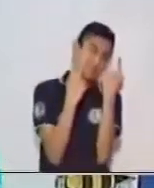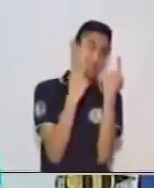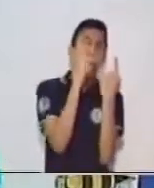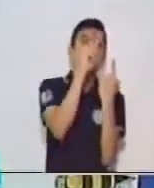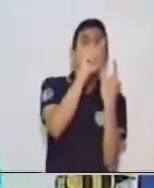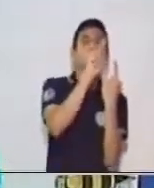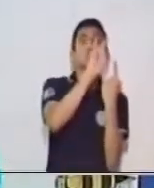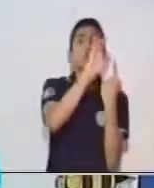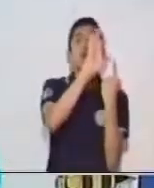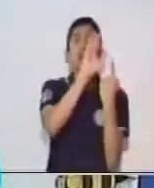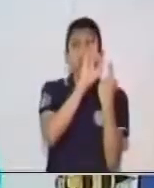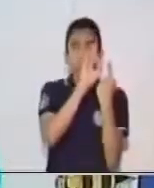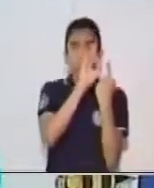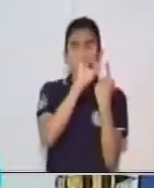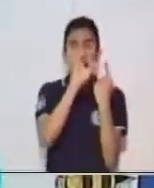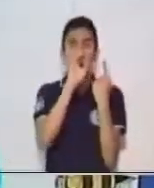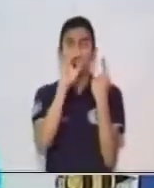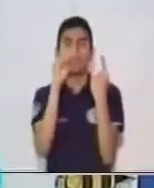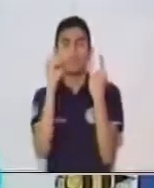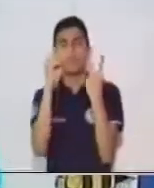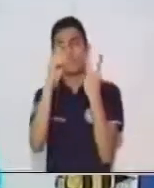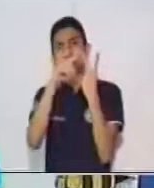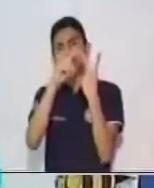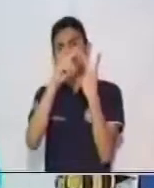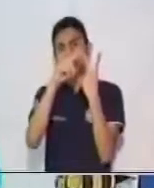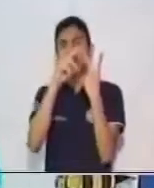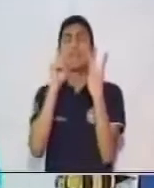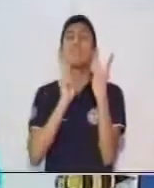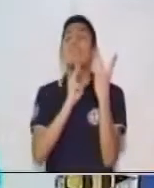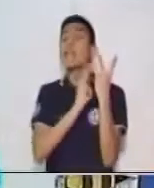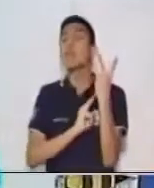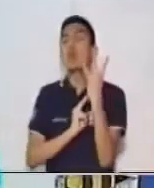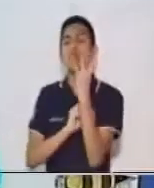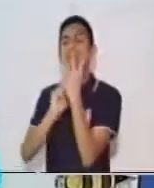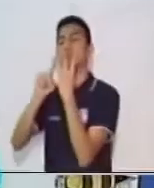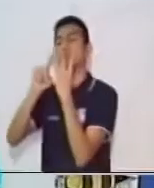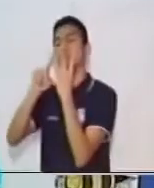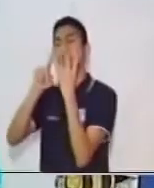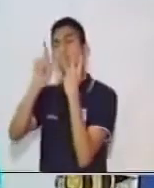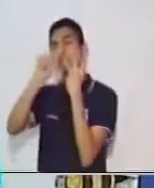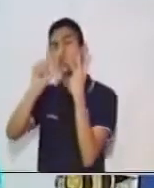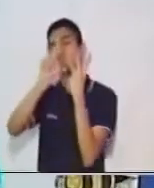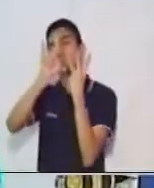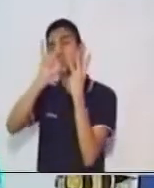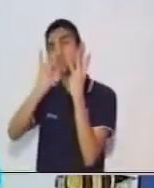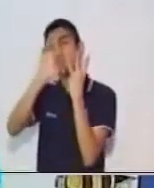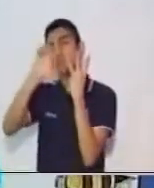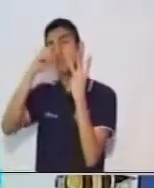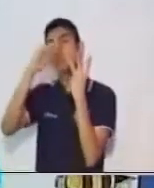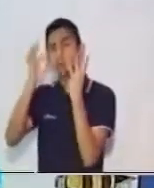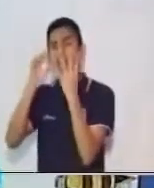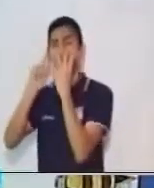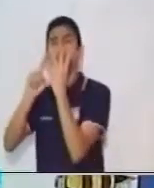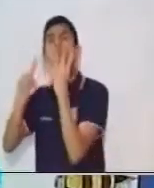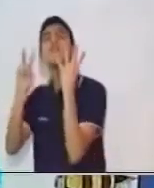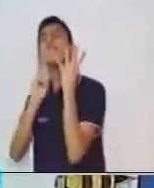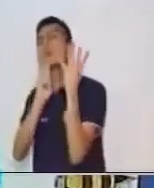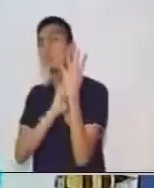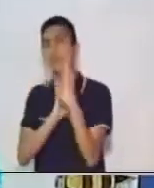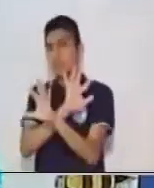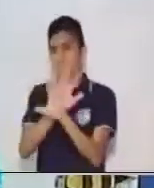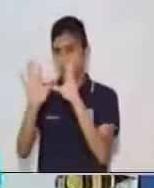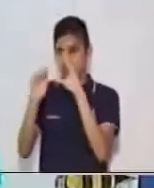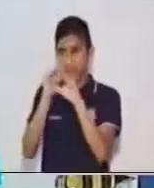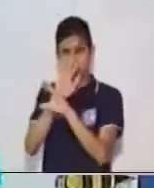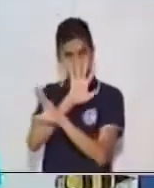cada proposición un sujeto y también un verbo. Por lo tanto, ahora nos vamos a la primera